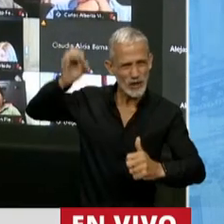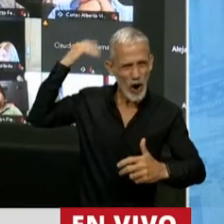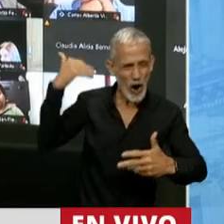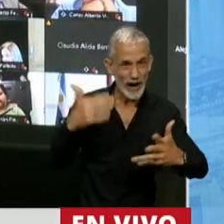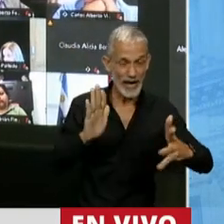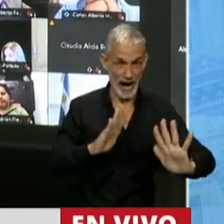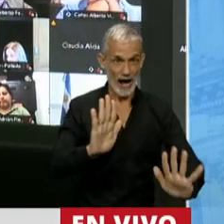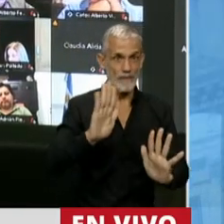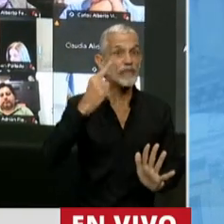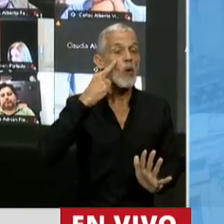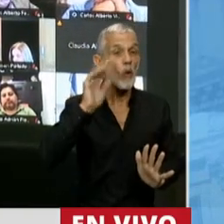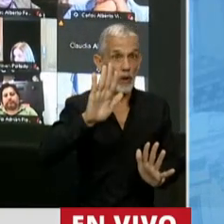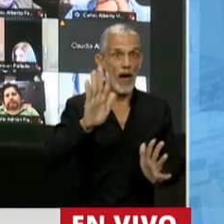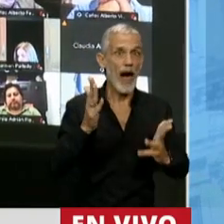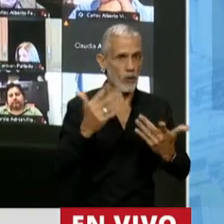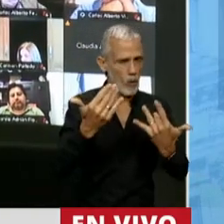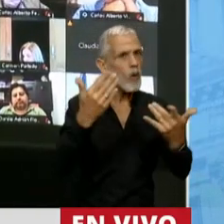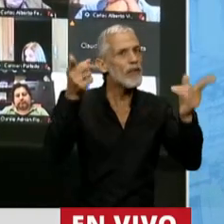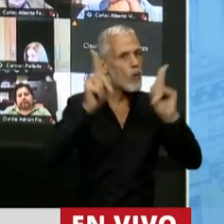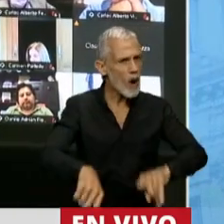que se estén escupiendo encima.